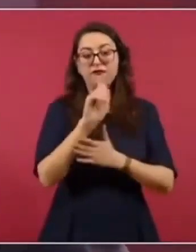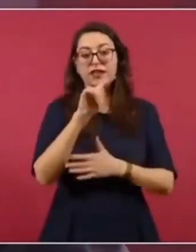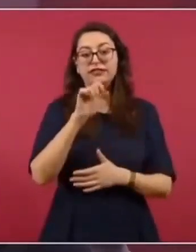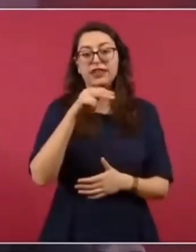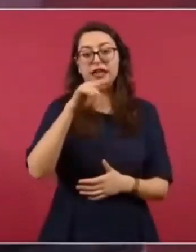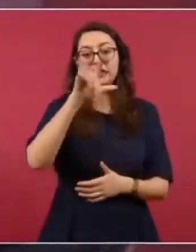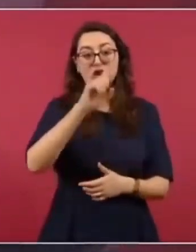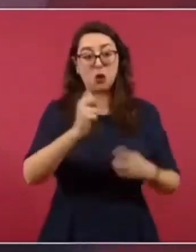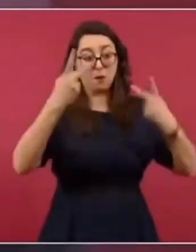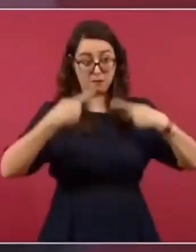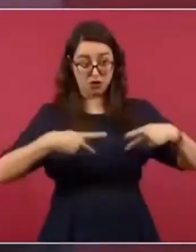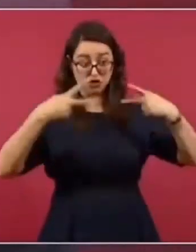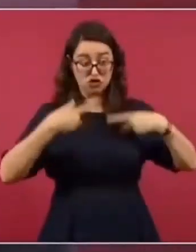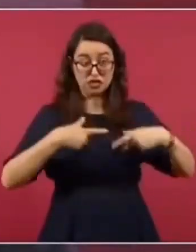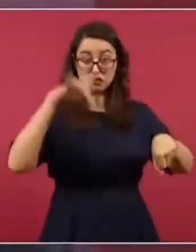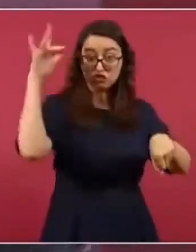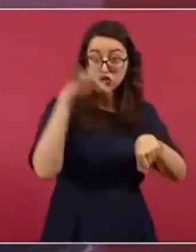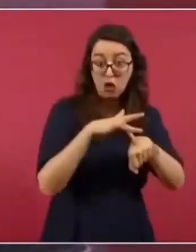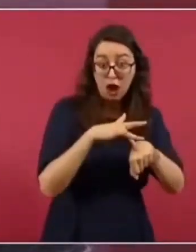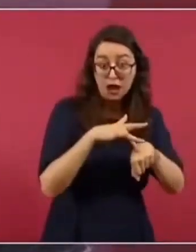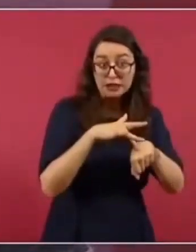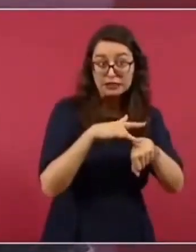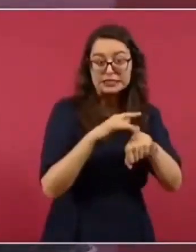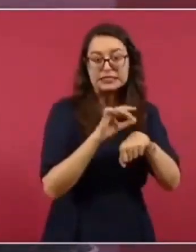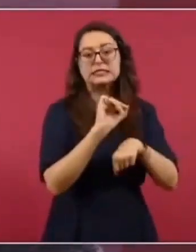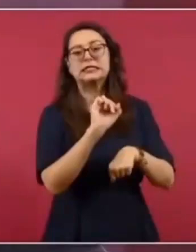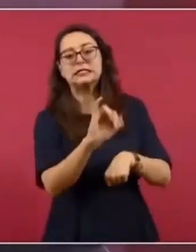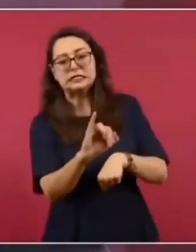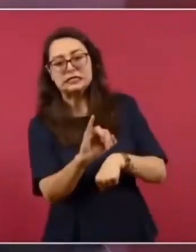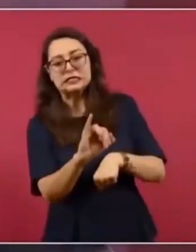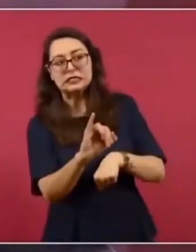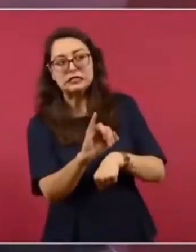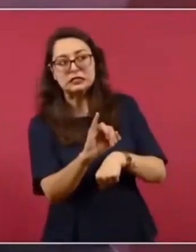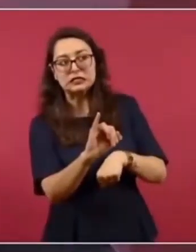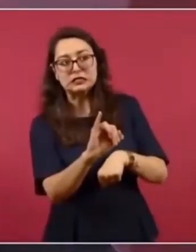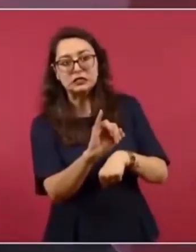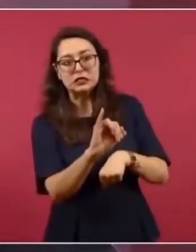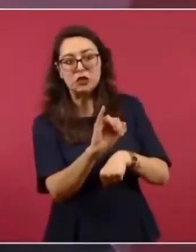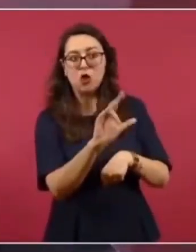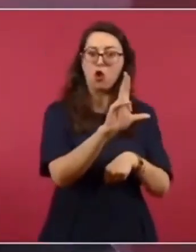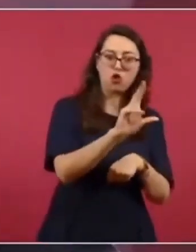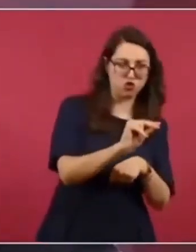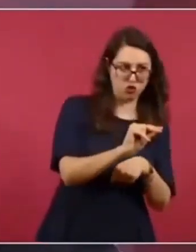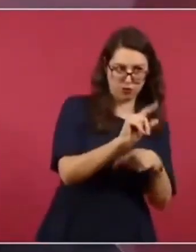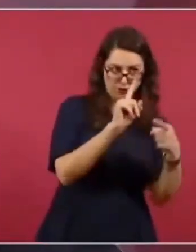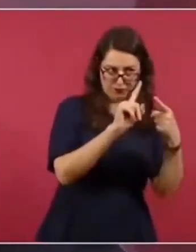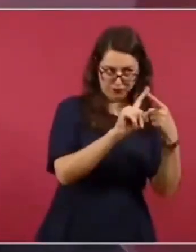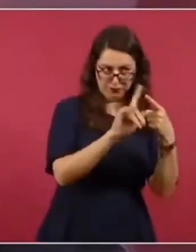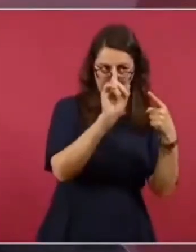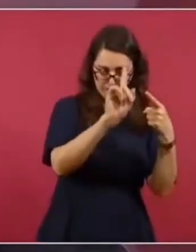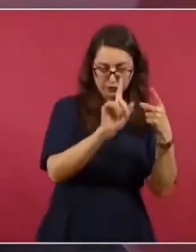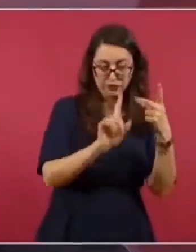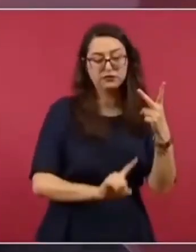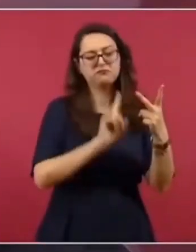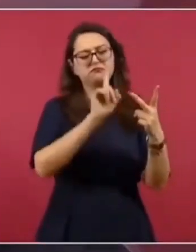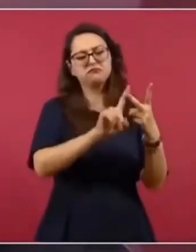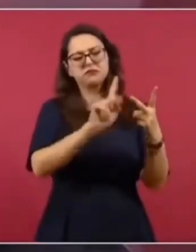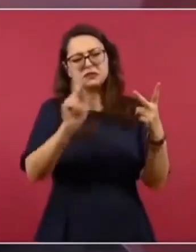La siguiente pregunta es, ¿quién distribuye el fentanilo